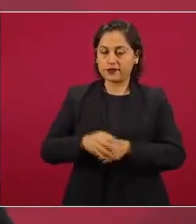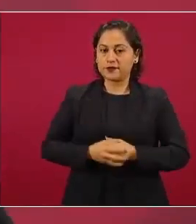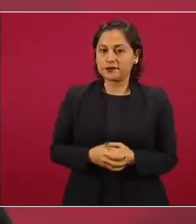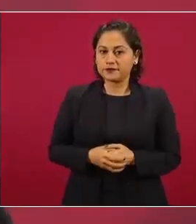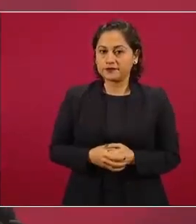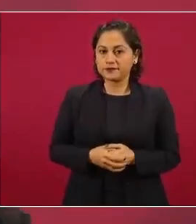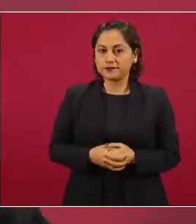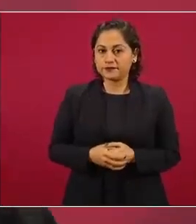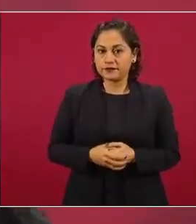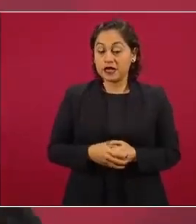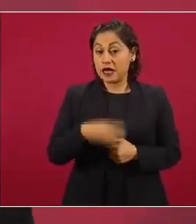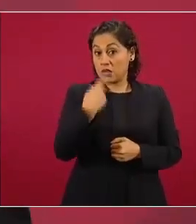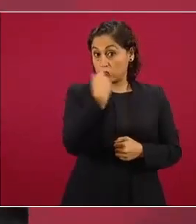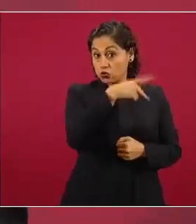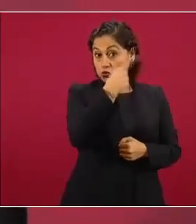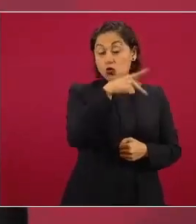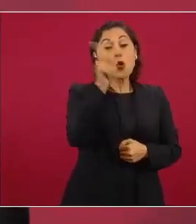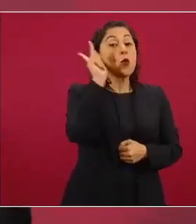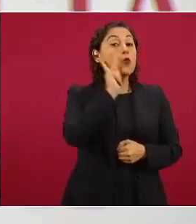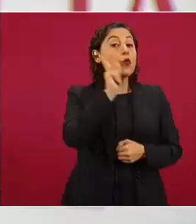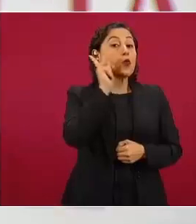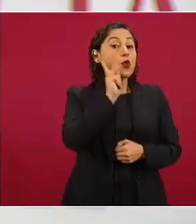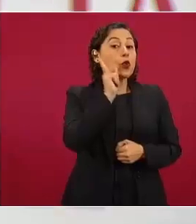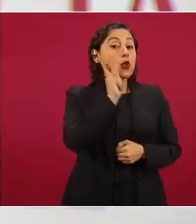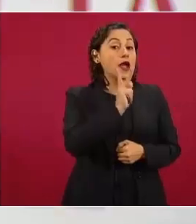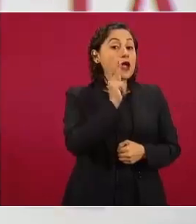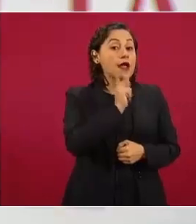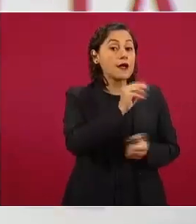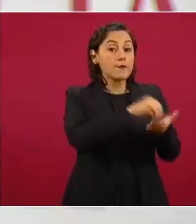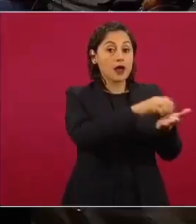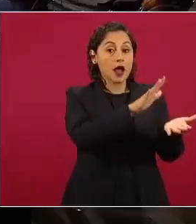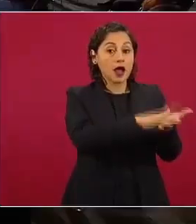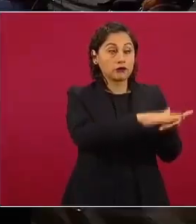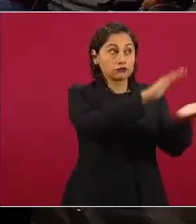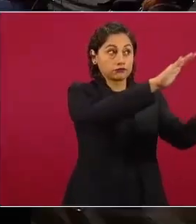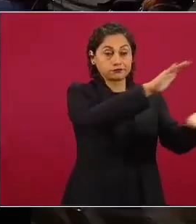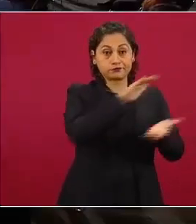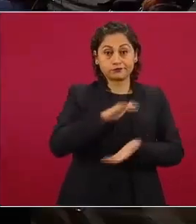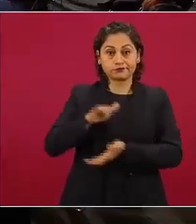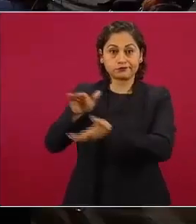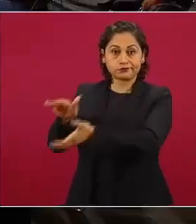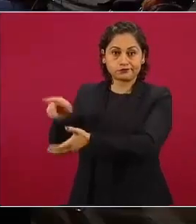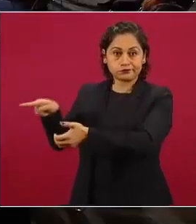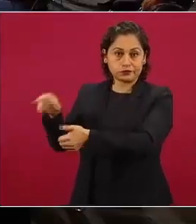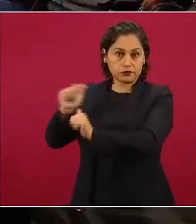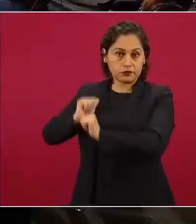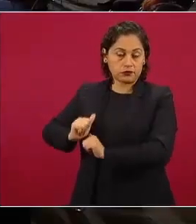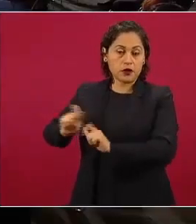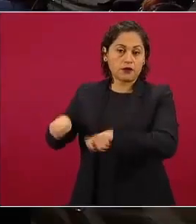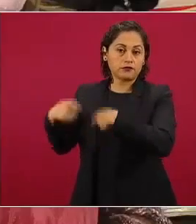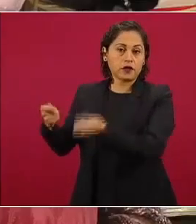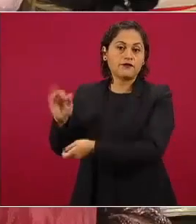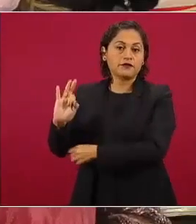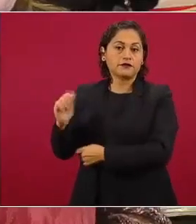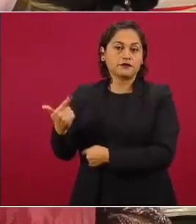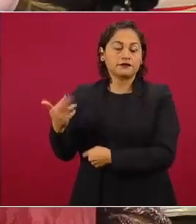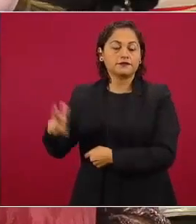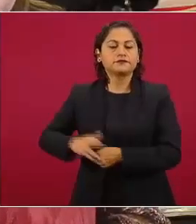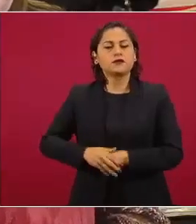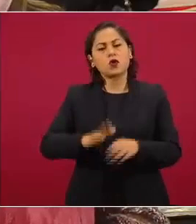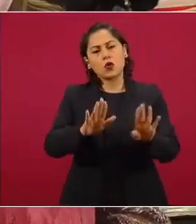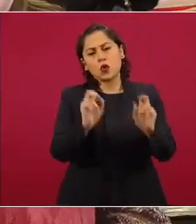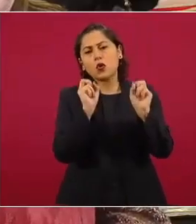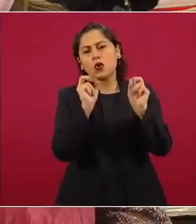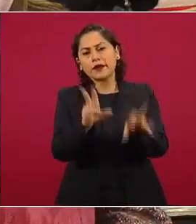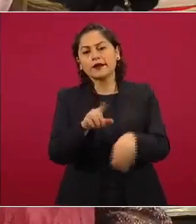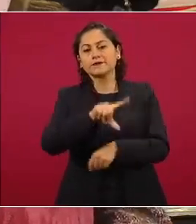información de las evidencias del departamento de justicia ahora el general Salvador Cienfuegos después de lo que se determina ya